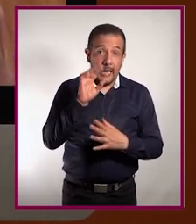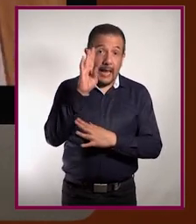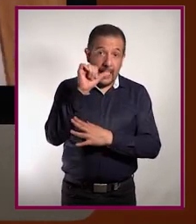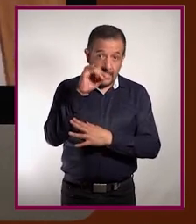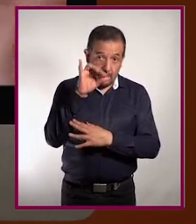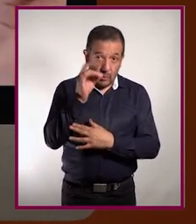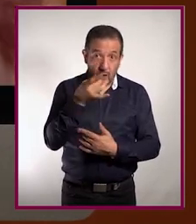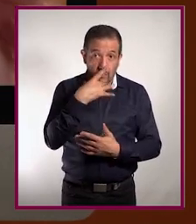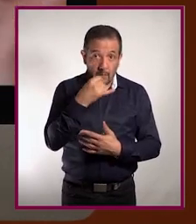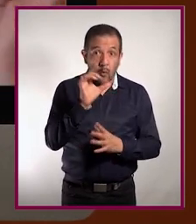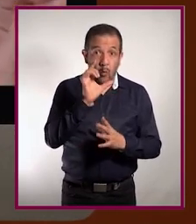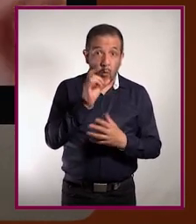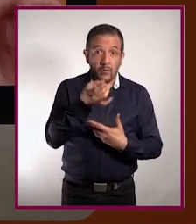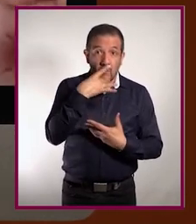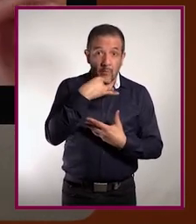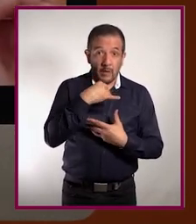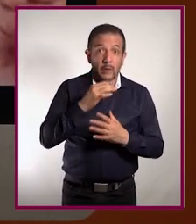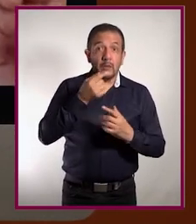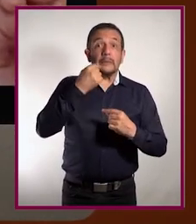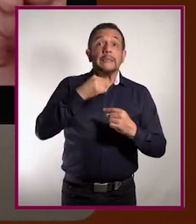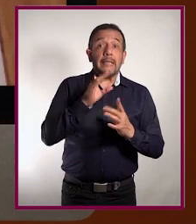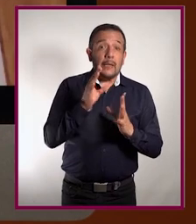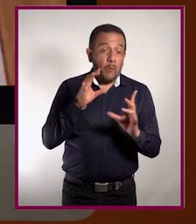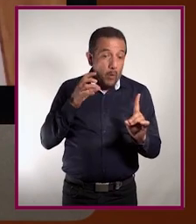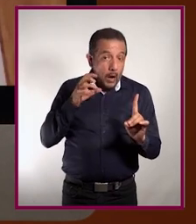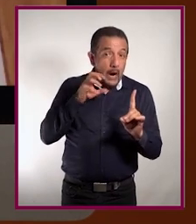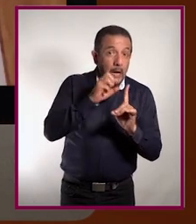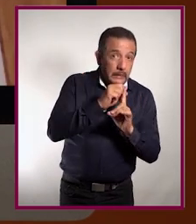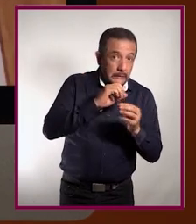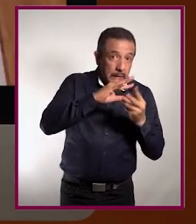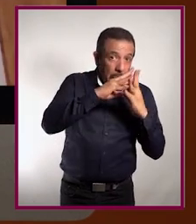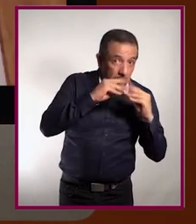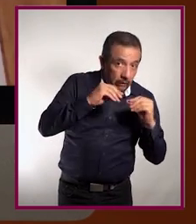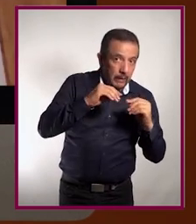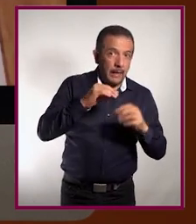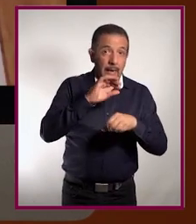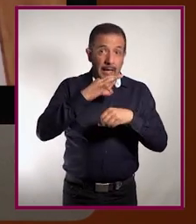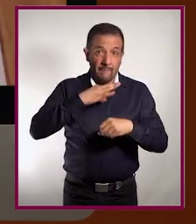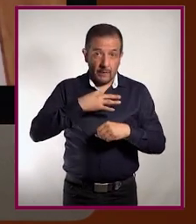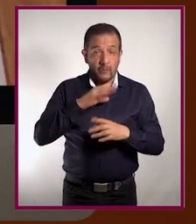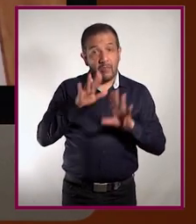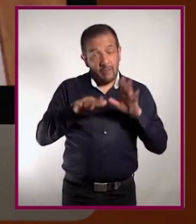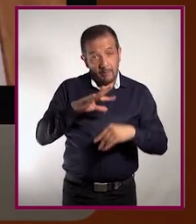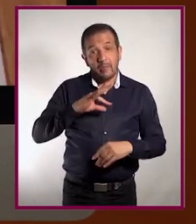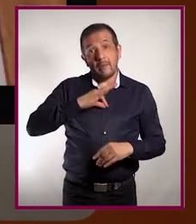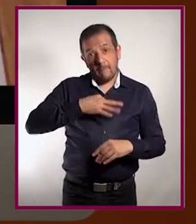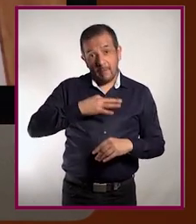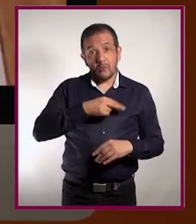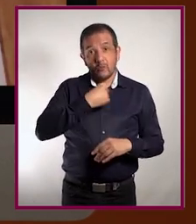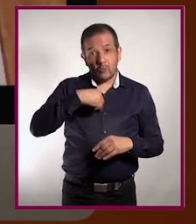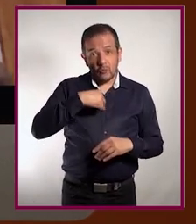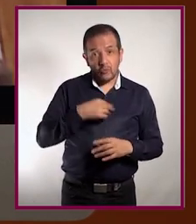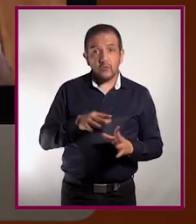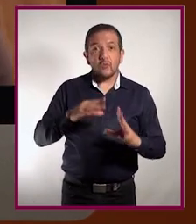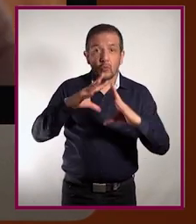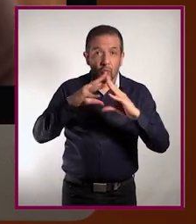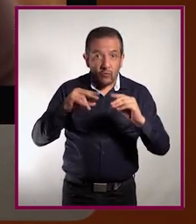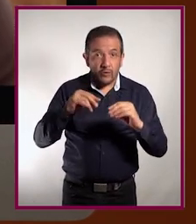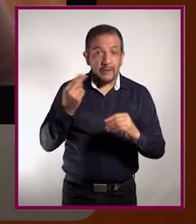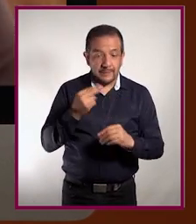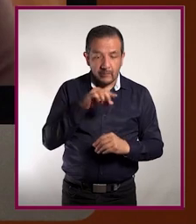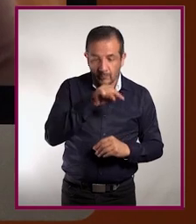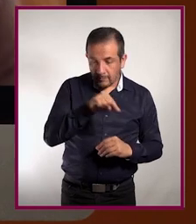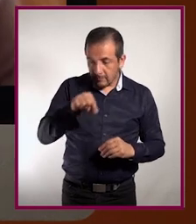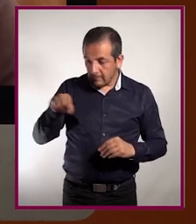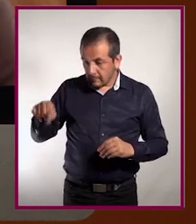antibiótico llegando al lugar en donde está la infección. Entonces, dependiendo qué infección queremos tratar, es lo que nos va ayudando a seleccionar